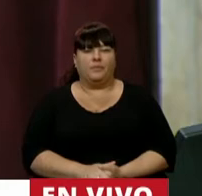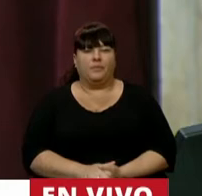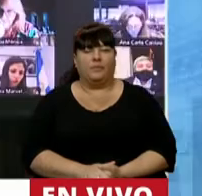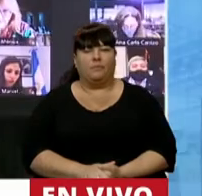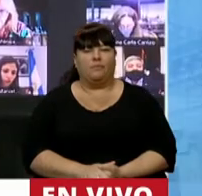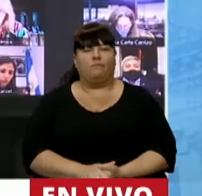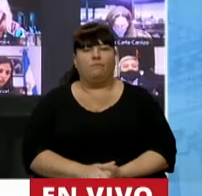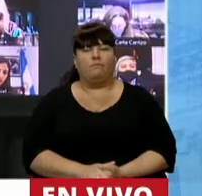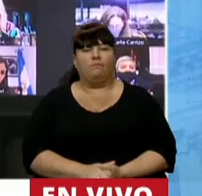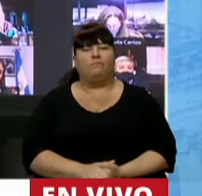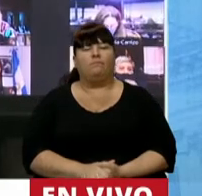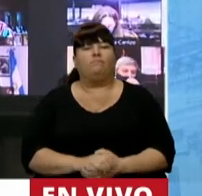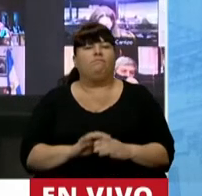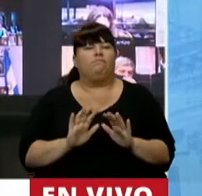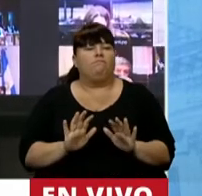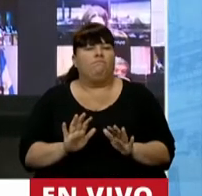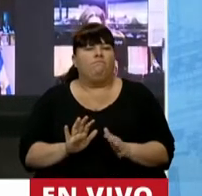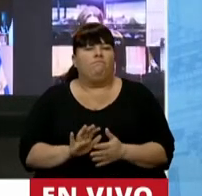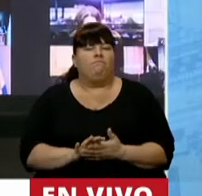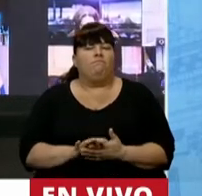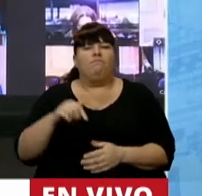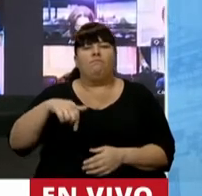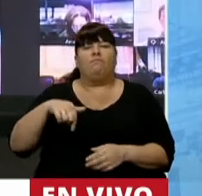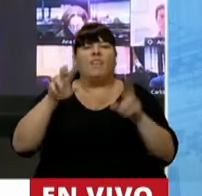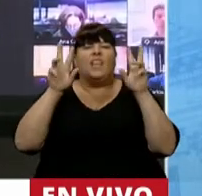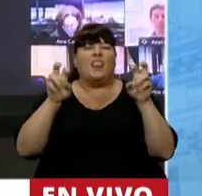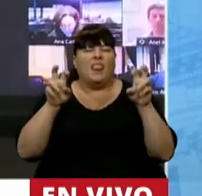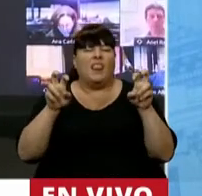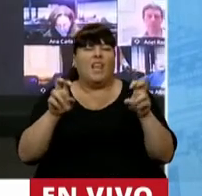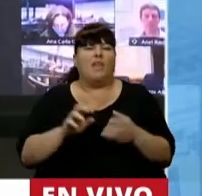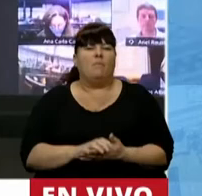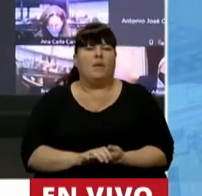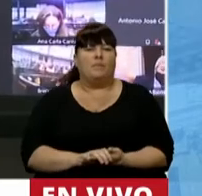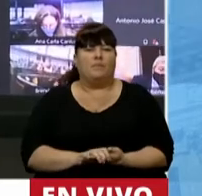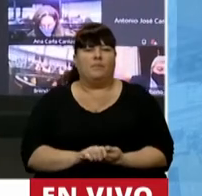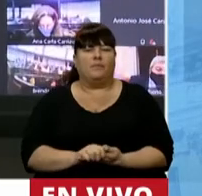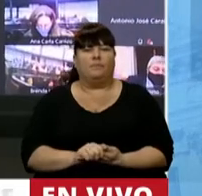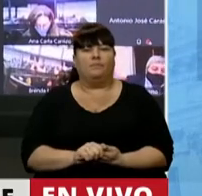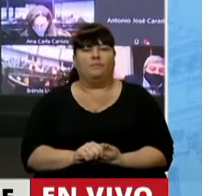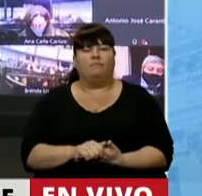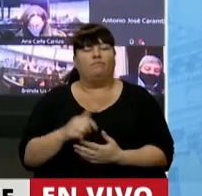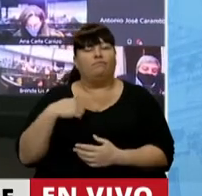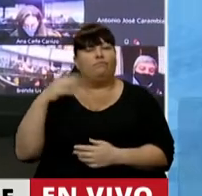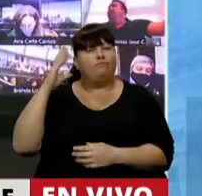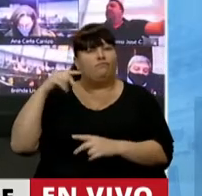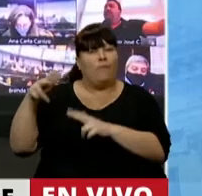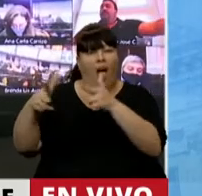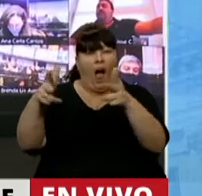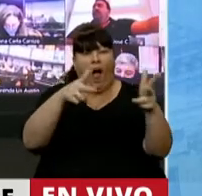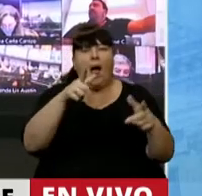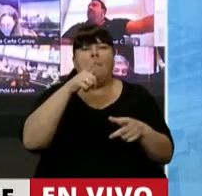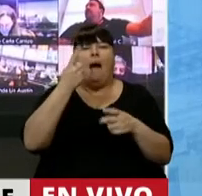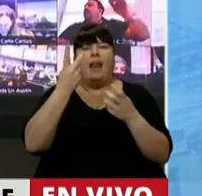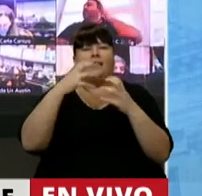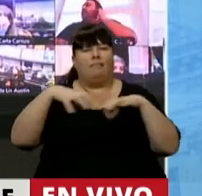Mire, estamos ante un tema donde, por lo que he escuchado, parecería que se